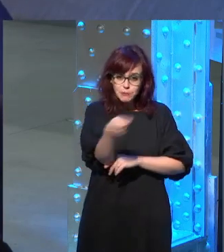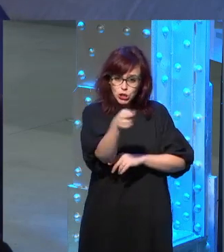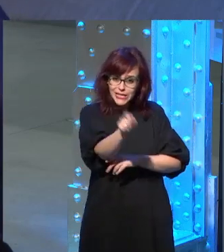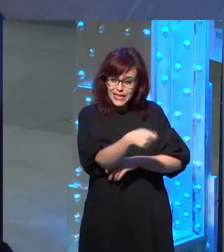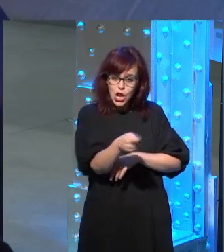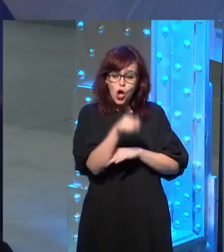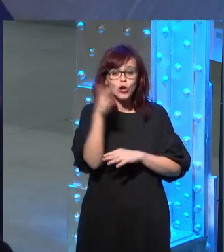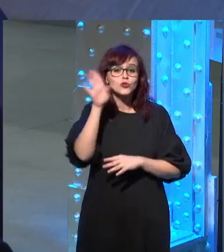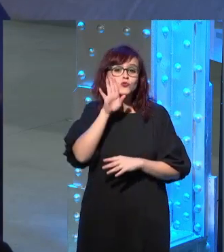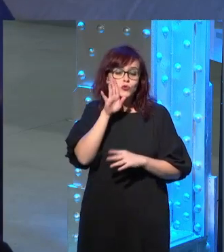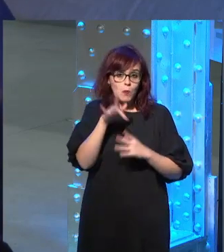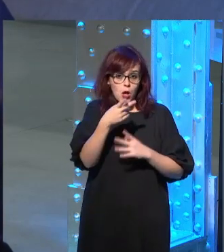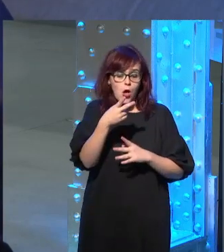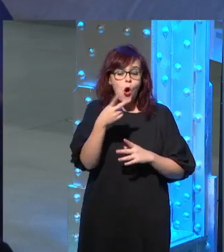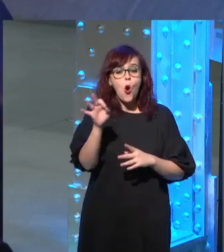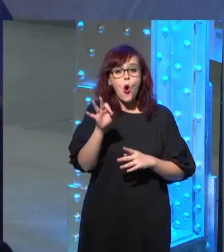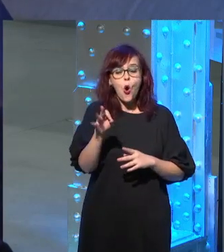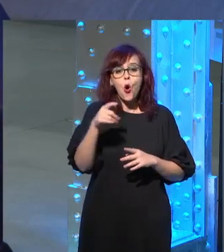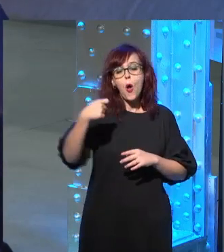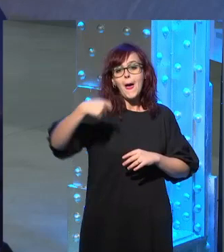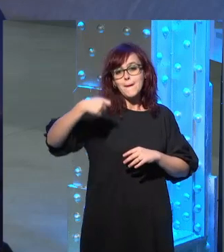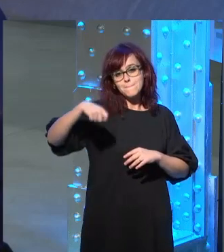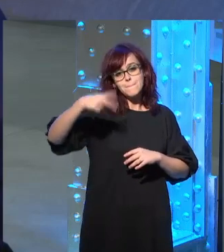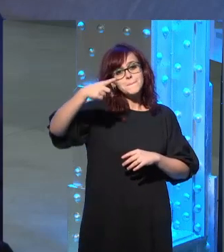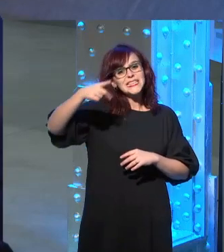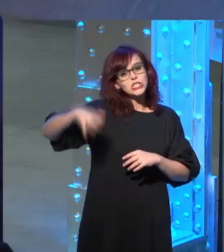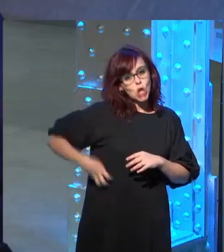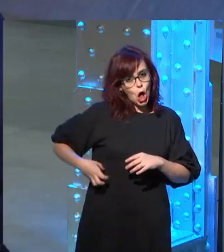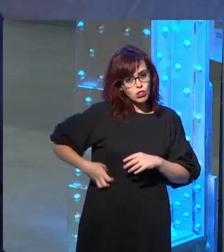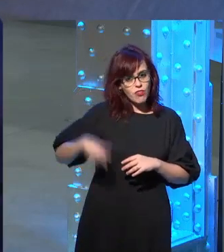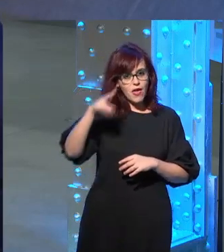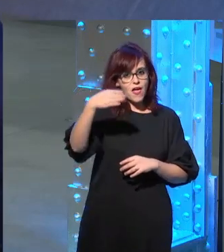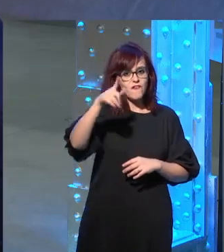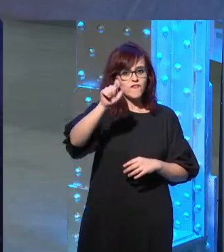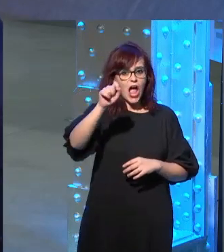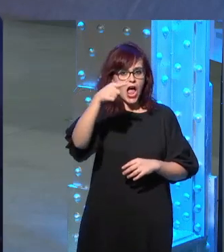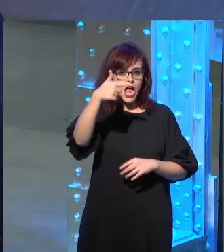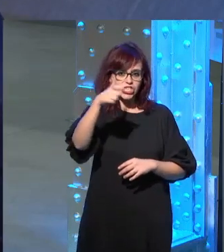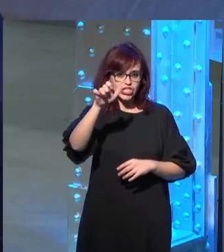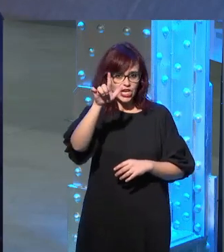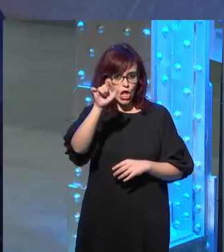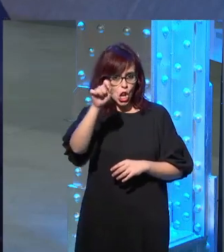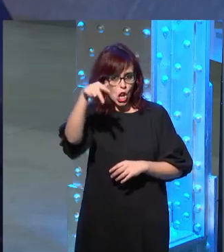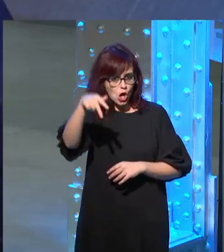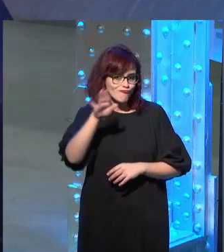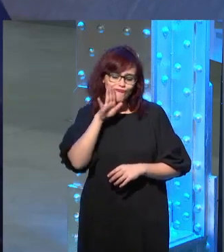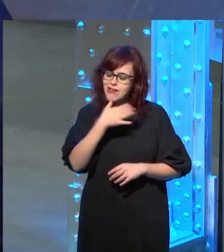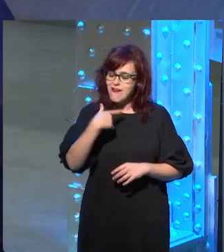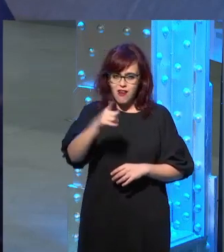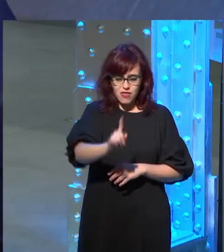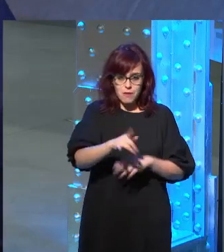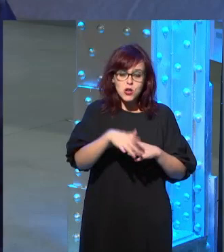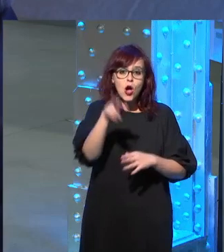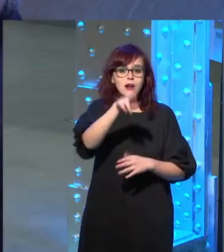el Visconde 20 años después el Visconde de Brayelon que me marcaron profundamente la infancia pero si he releído